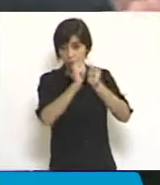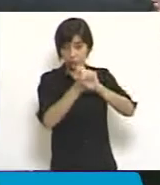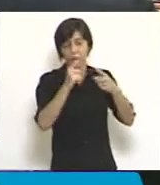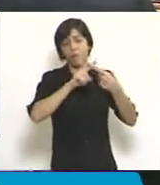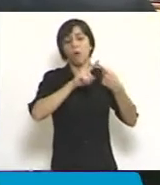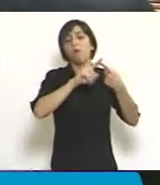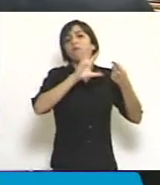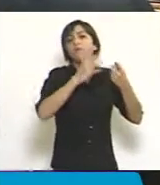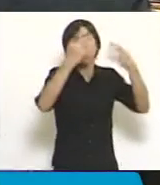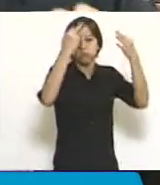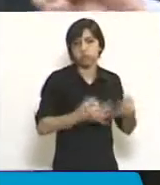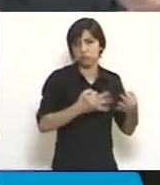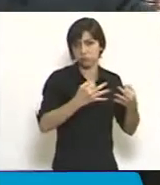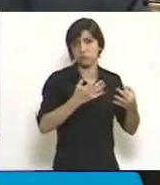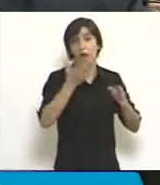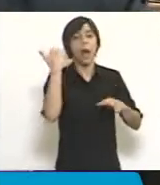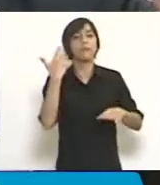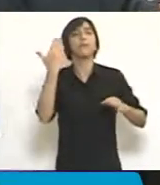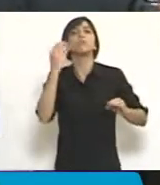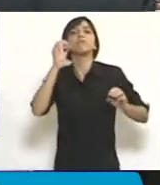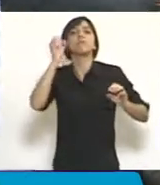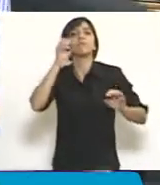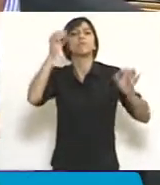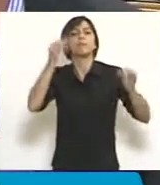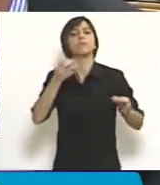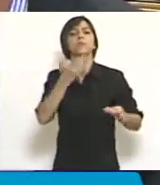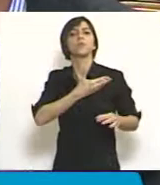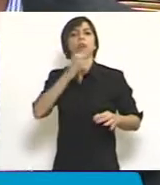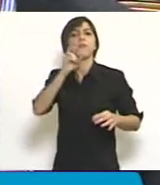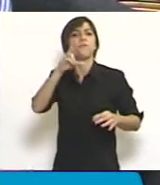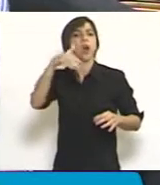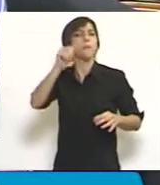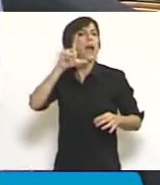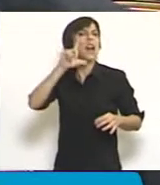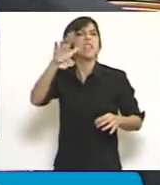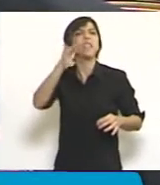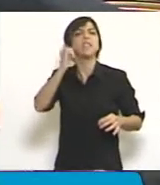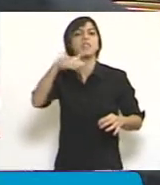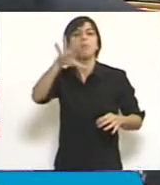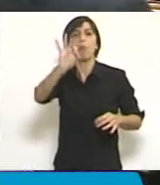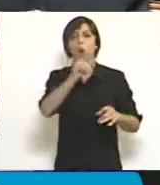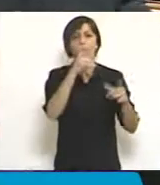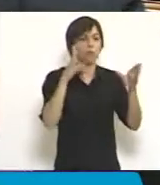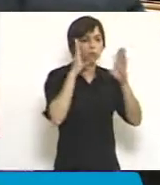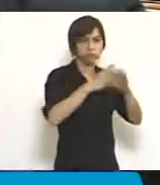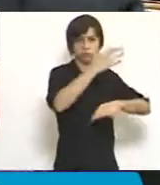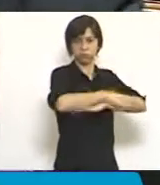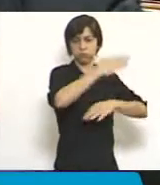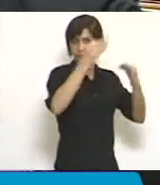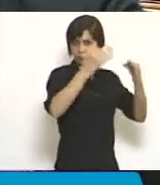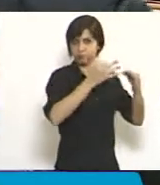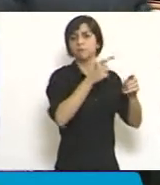pasar de un sistema de formalismo secreto a un sistema oral de gestión de la conflictividad y